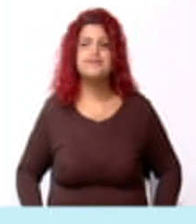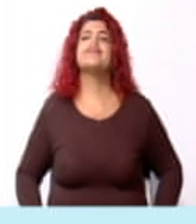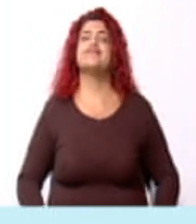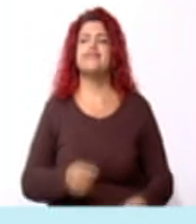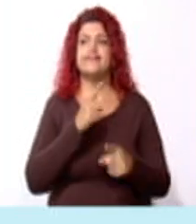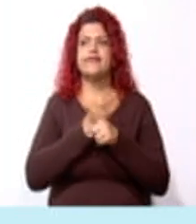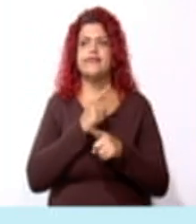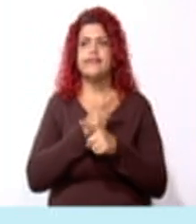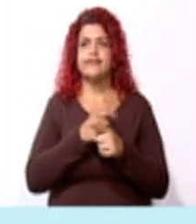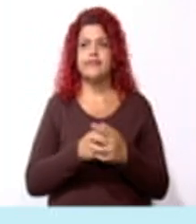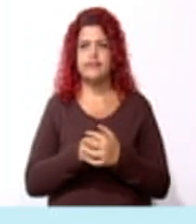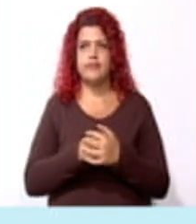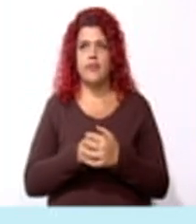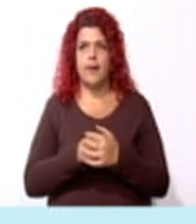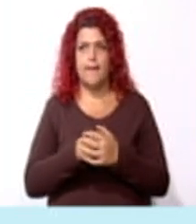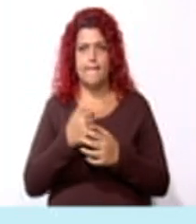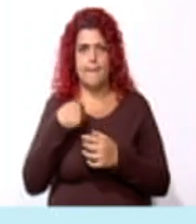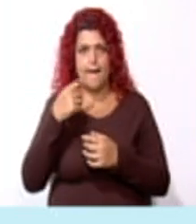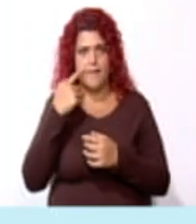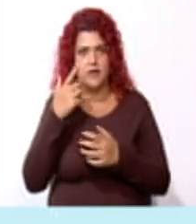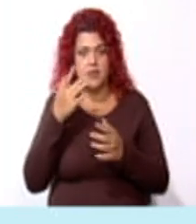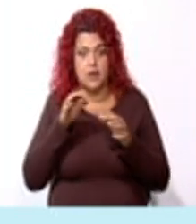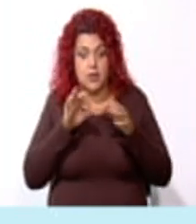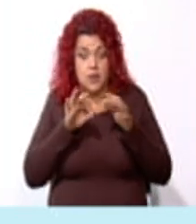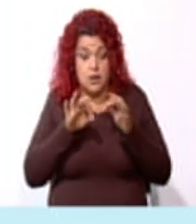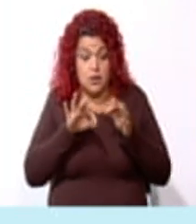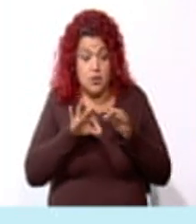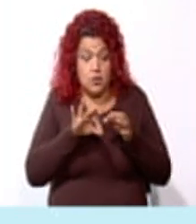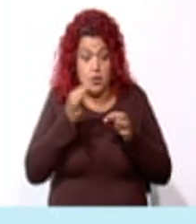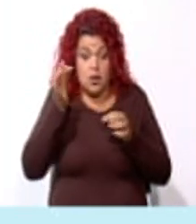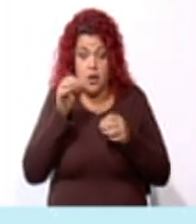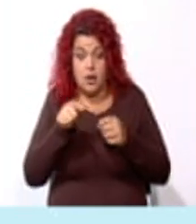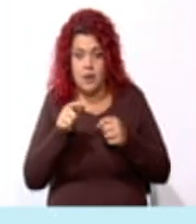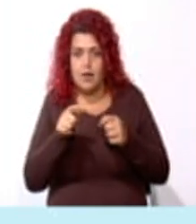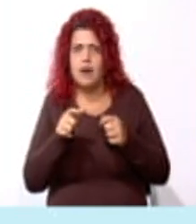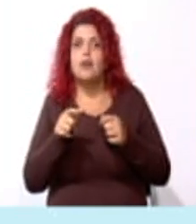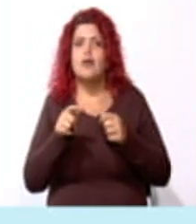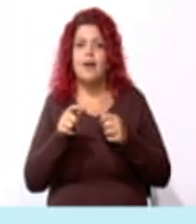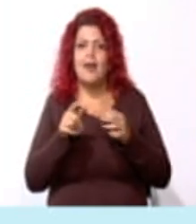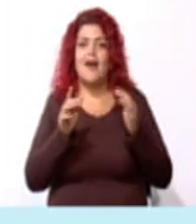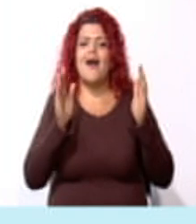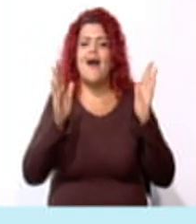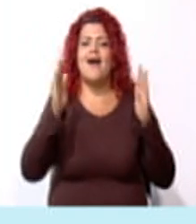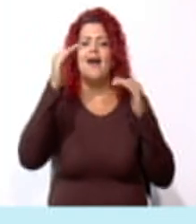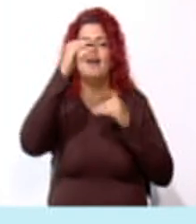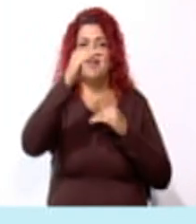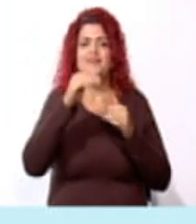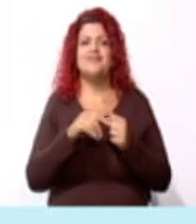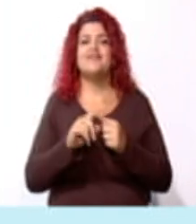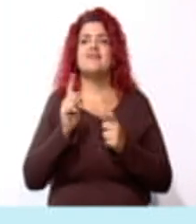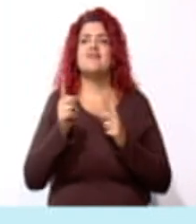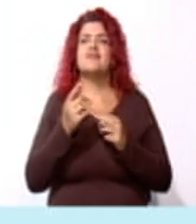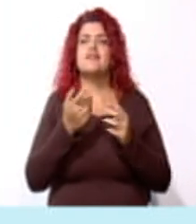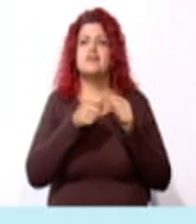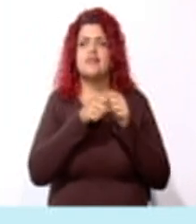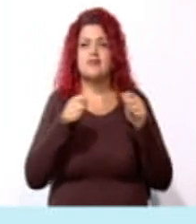Correcto. Vamos a encontrar el área del cuadrado. ¿Y cuánto mide cada lado del cuadrado?